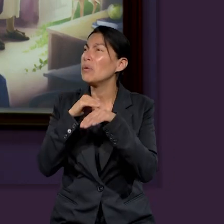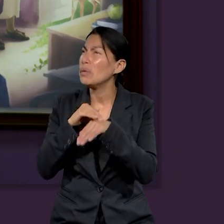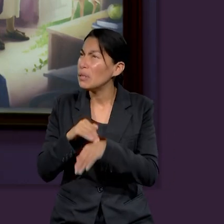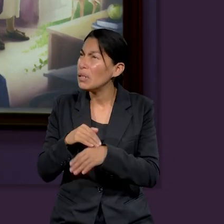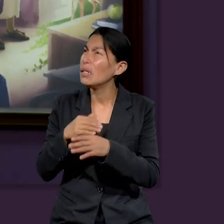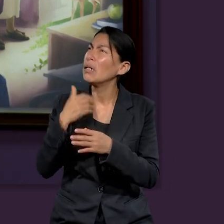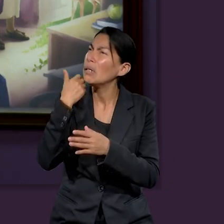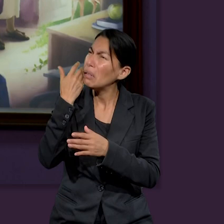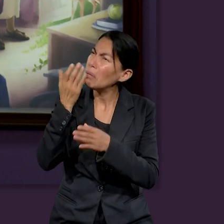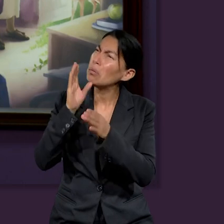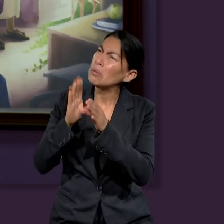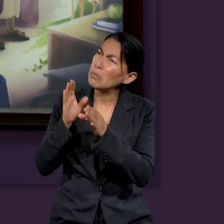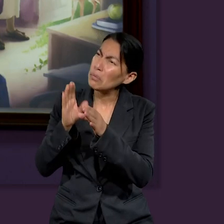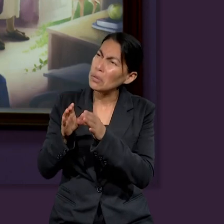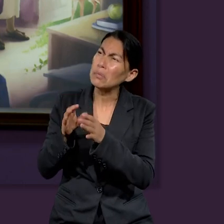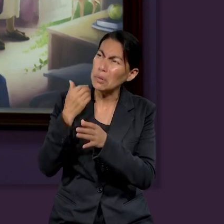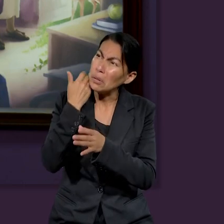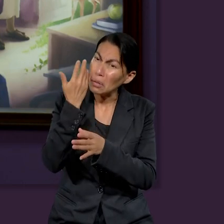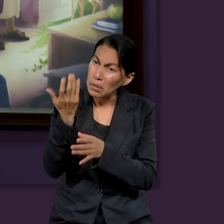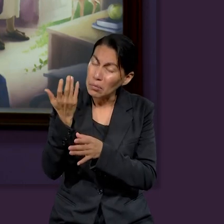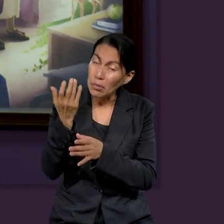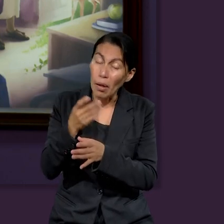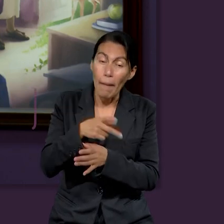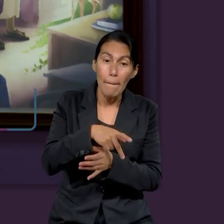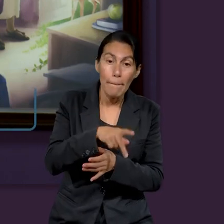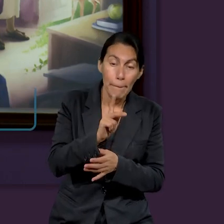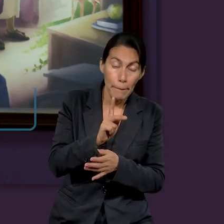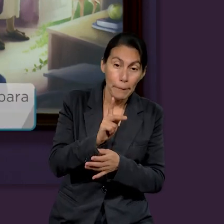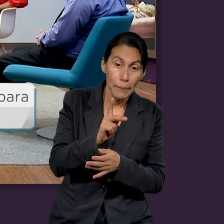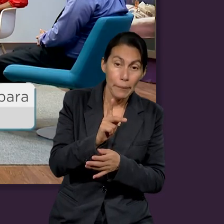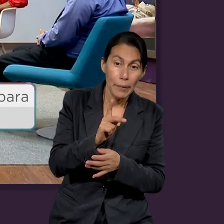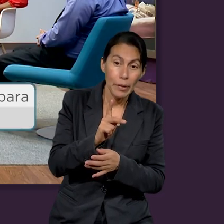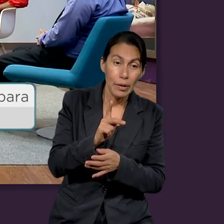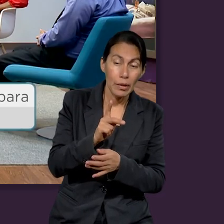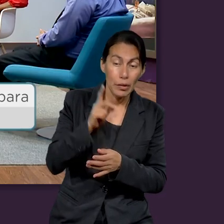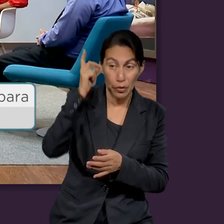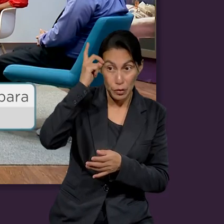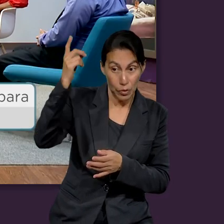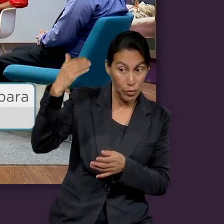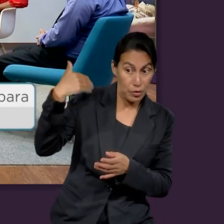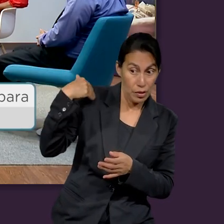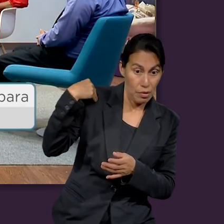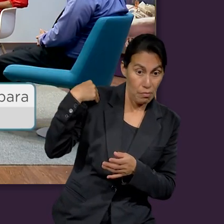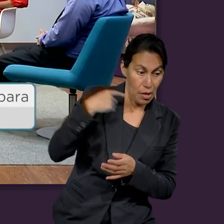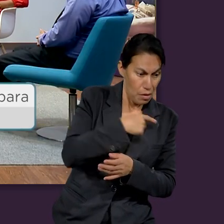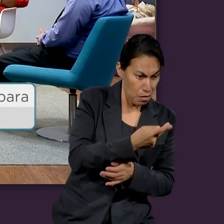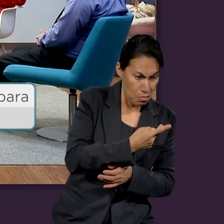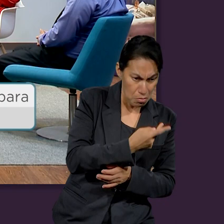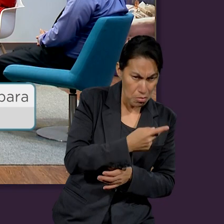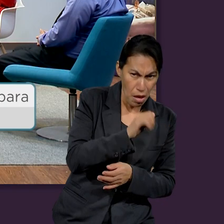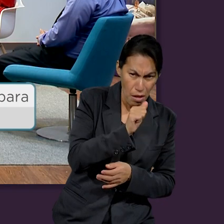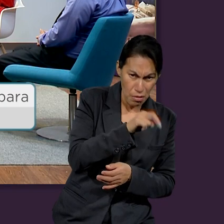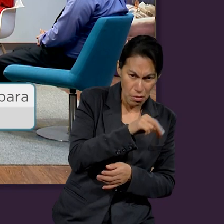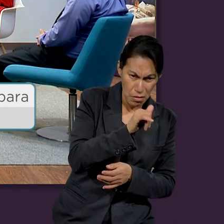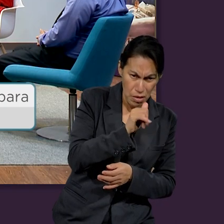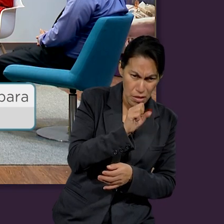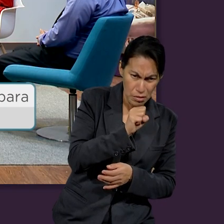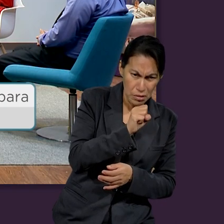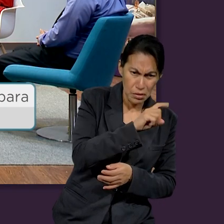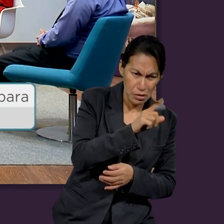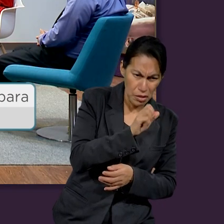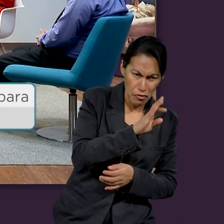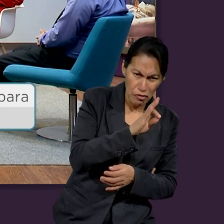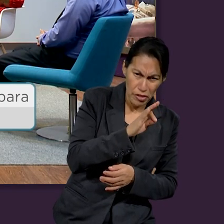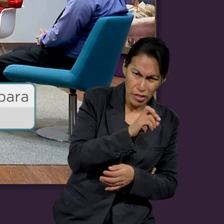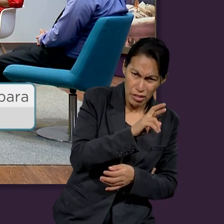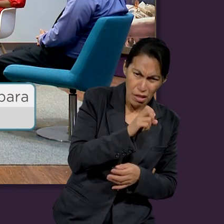basta para cumplir el mandato de Dios. Ananías y Zafira sintieron el deseo y recibieron el llamado, pero